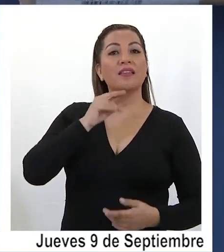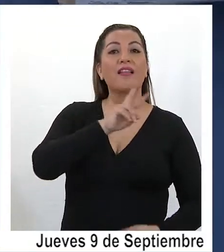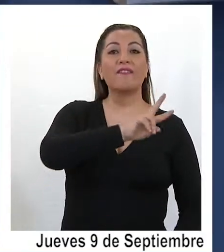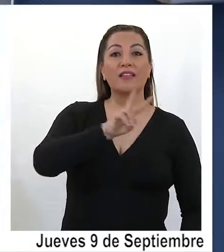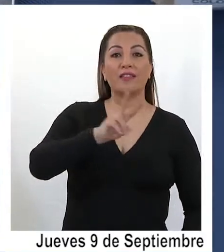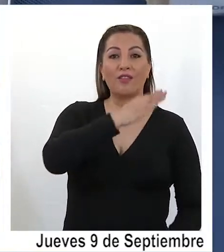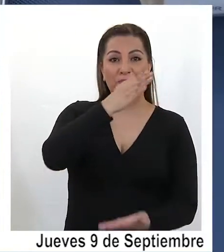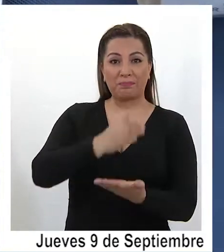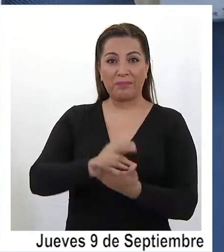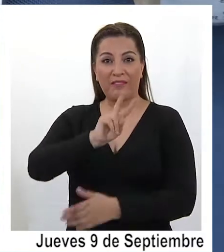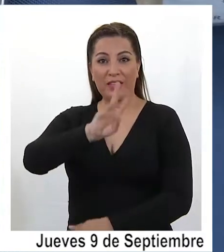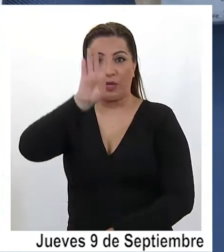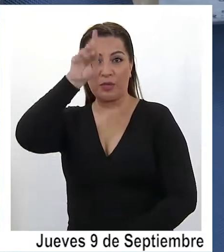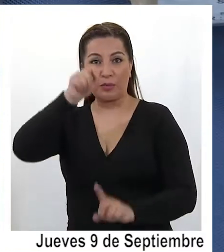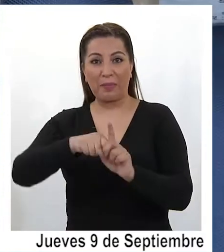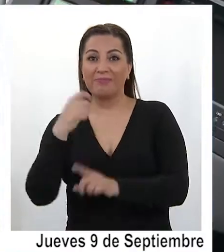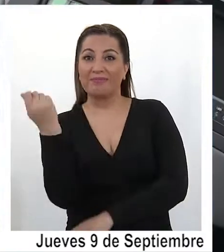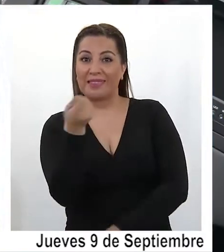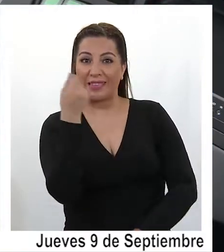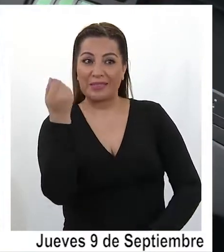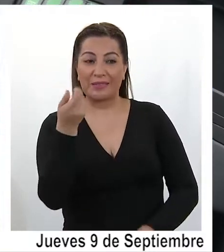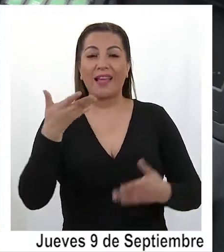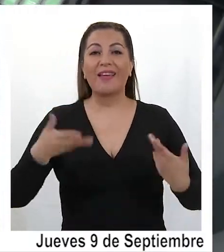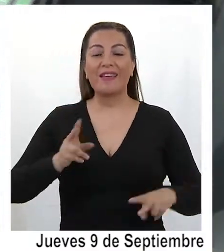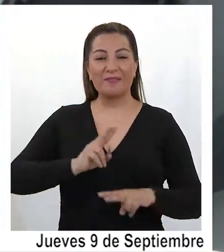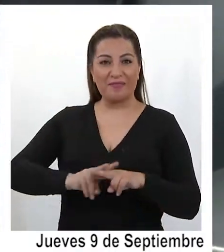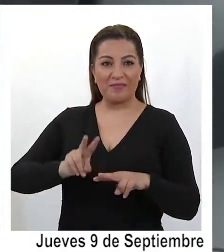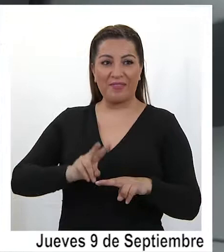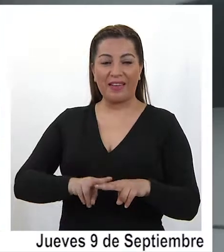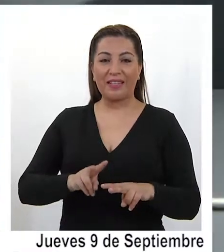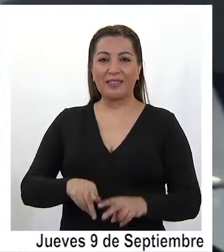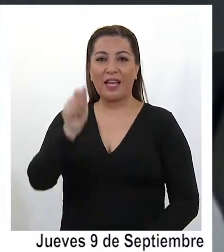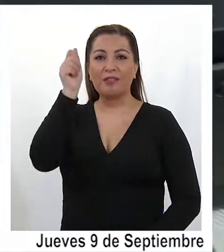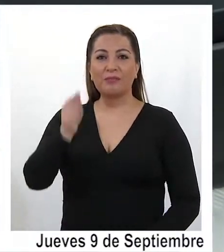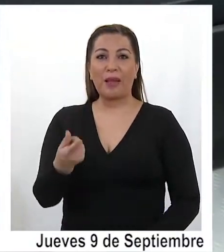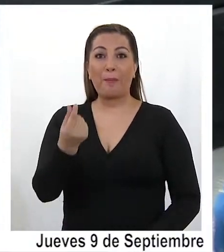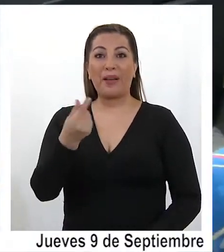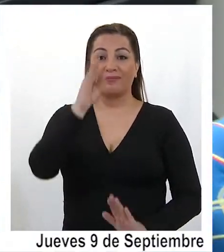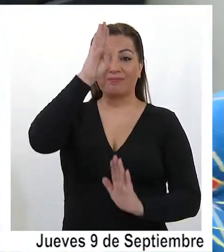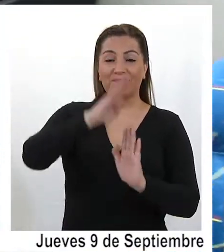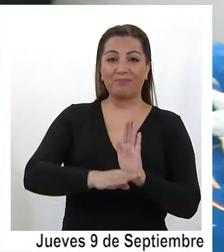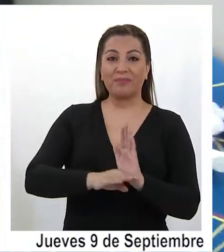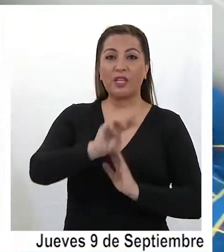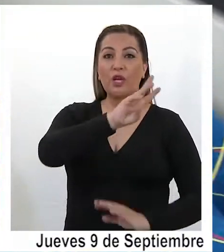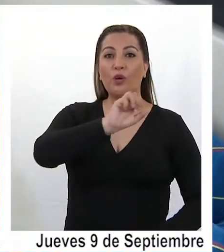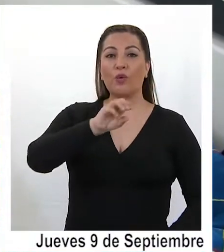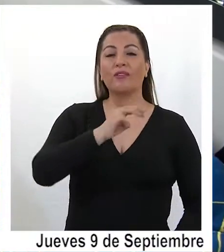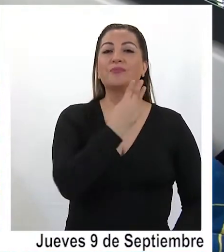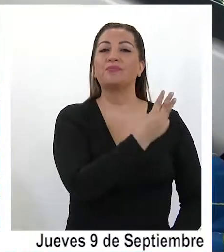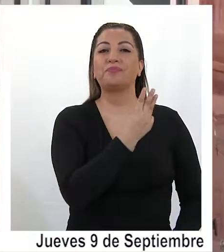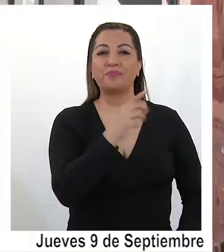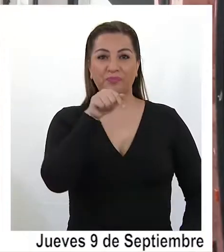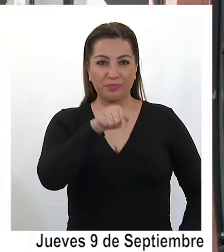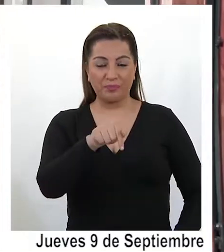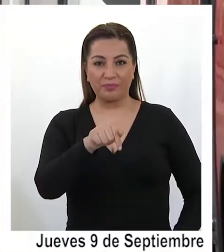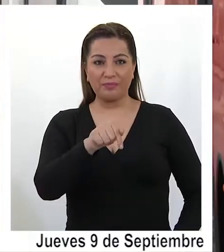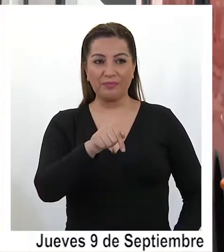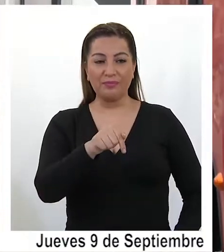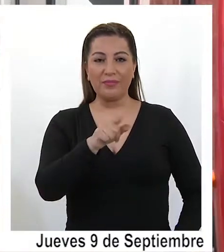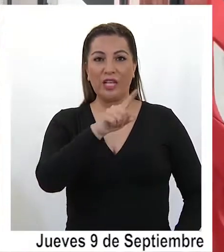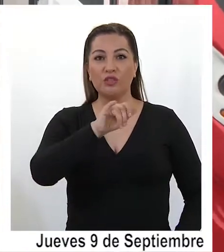entre el 22 y el 24 de septiembre, se llevará a cabo el remate a través del sitio web www